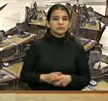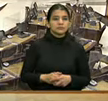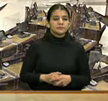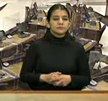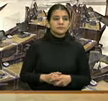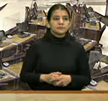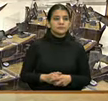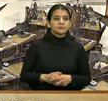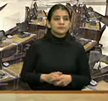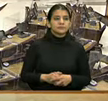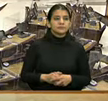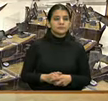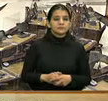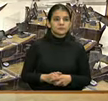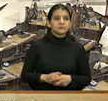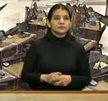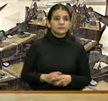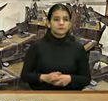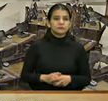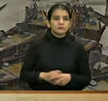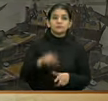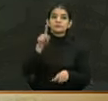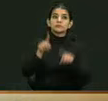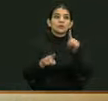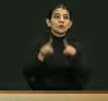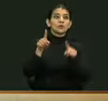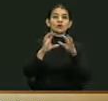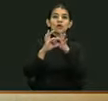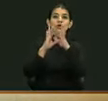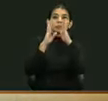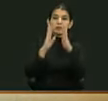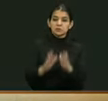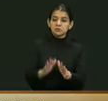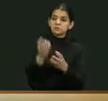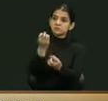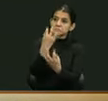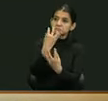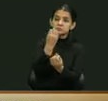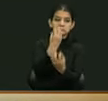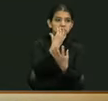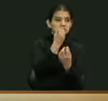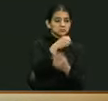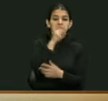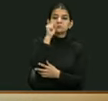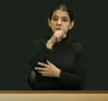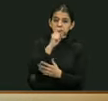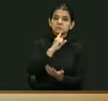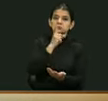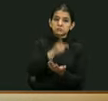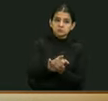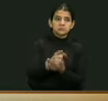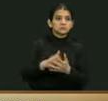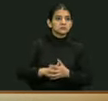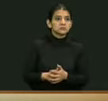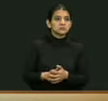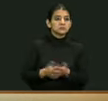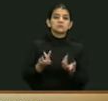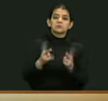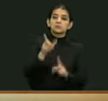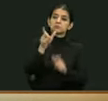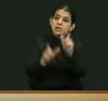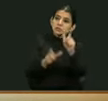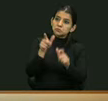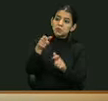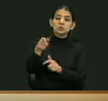Después de haber escuchado a algunos compañeros y haber escuchado atentamente a las personas que